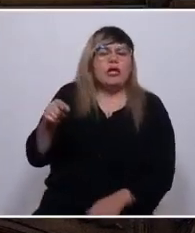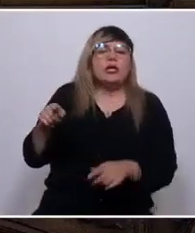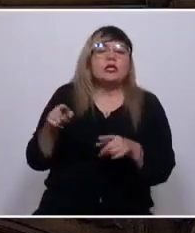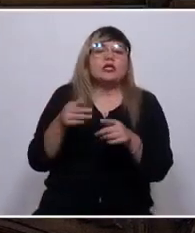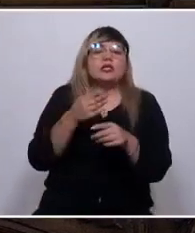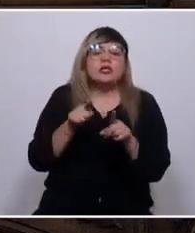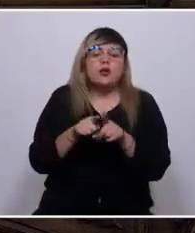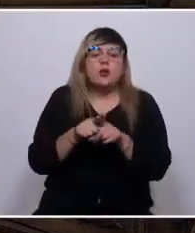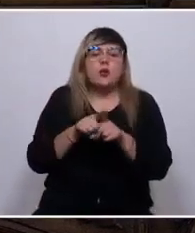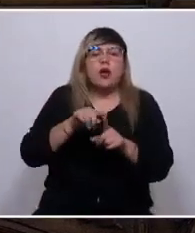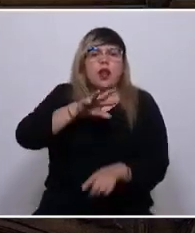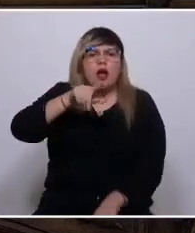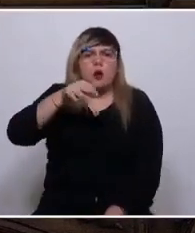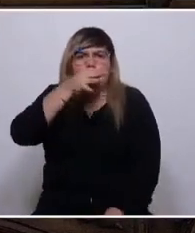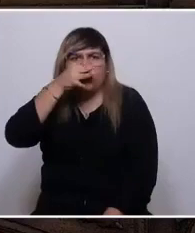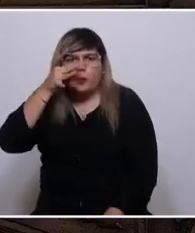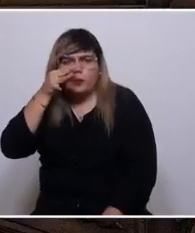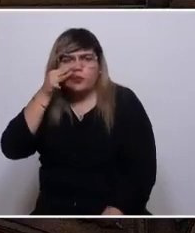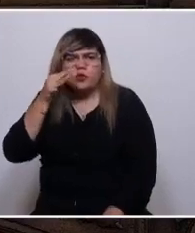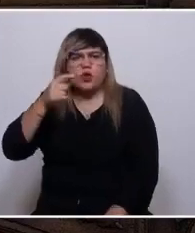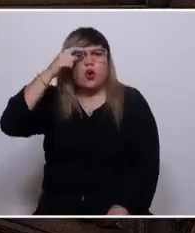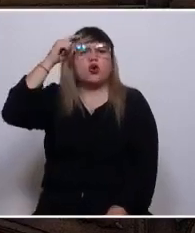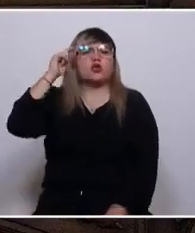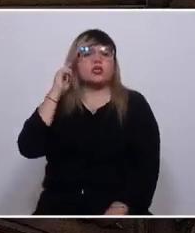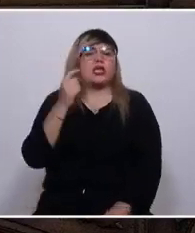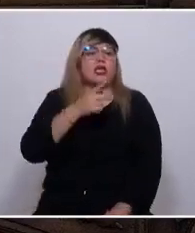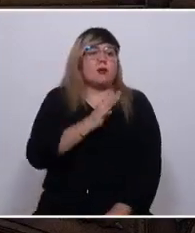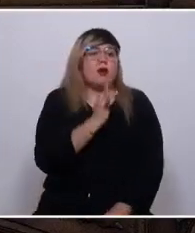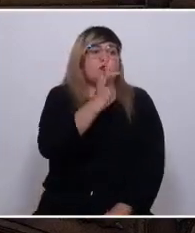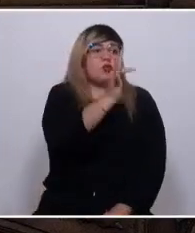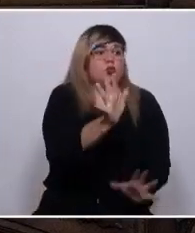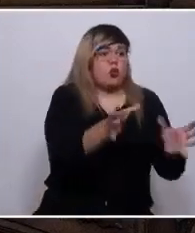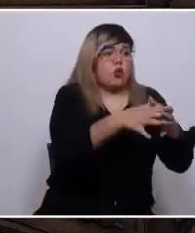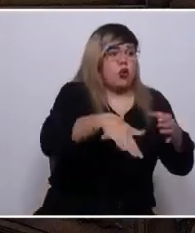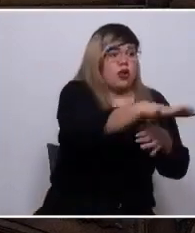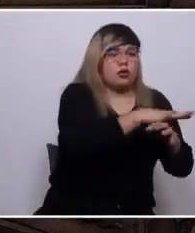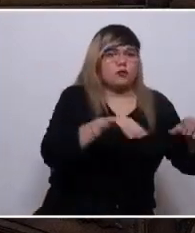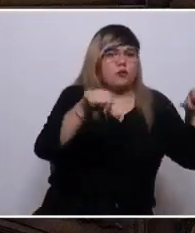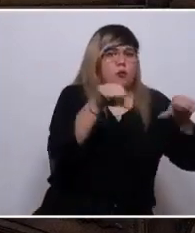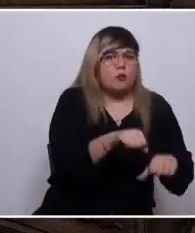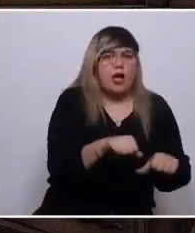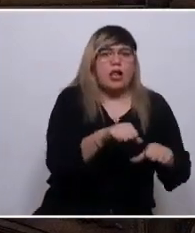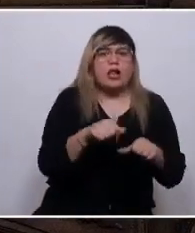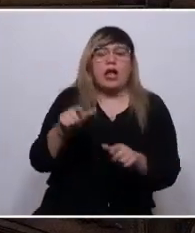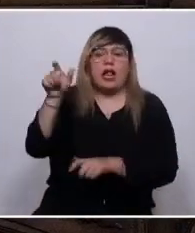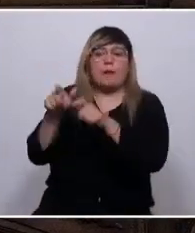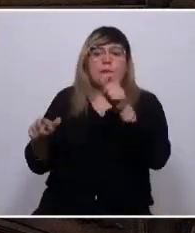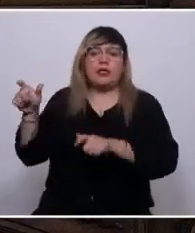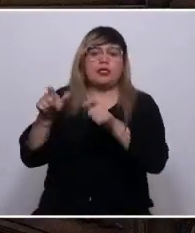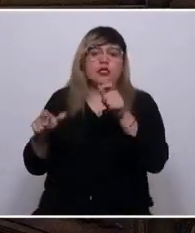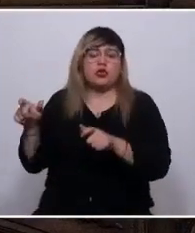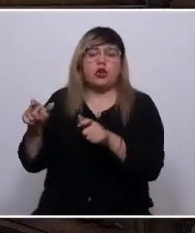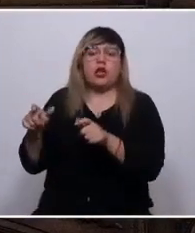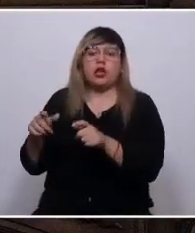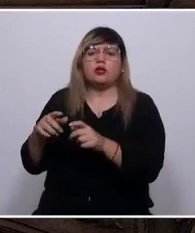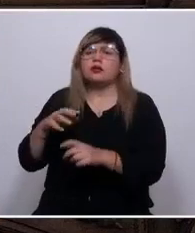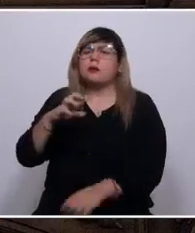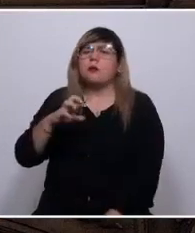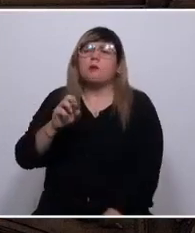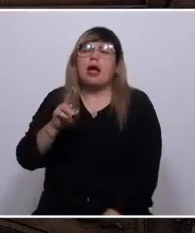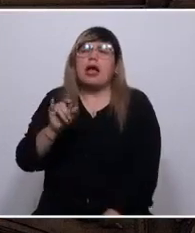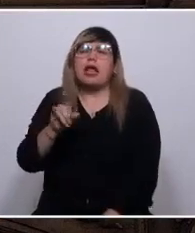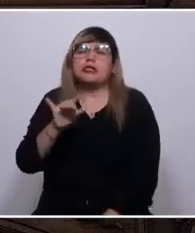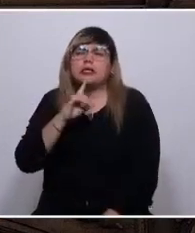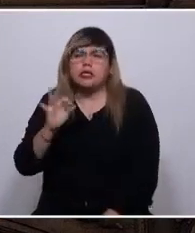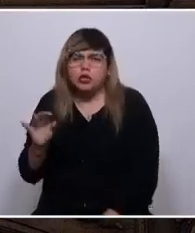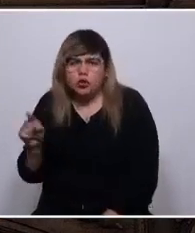asumir la conducción consciente, deliberada y cuidadosa de nuestro destino colectivo, sacudirnos de estos enormes parásitos anclados en redes de corrupción y hacer espacio,